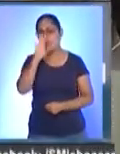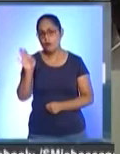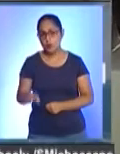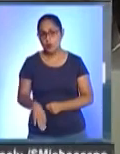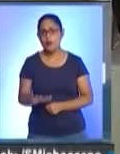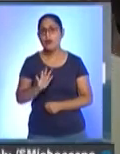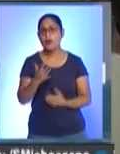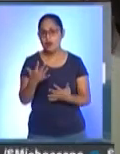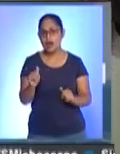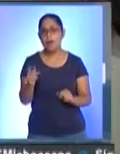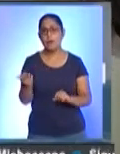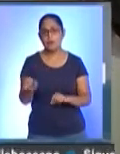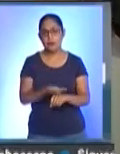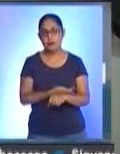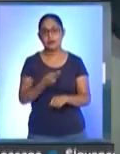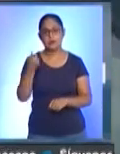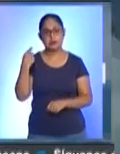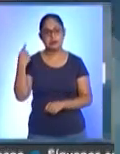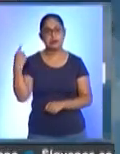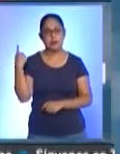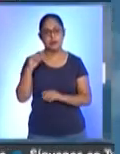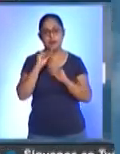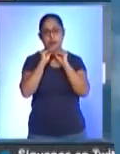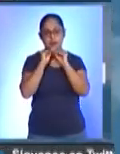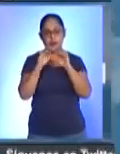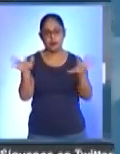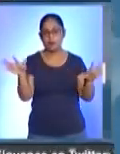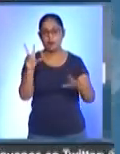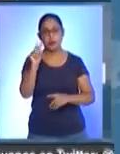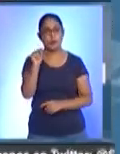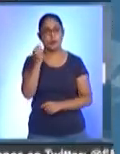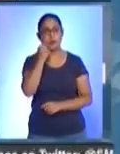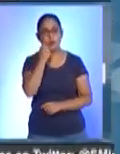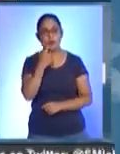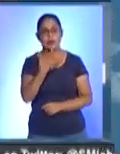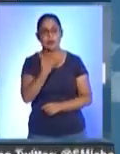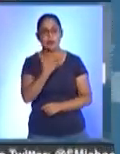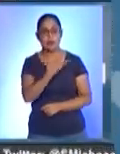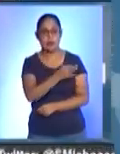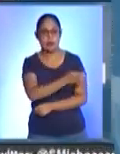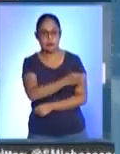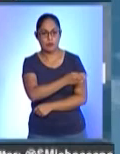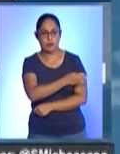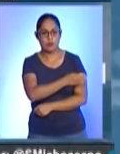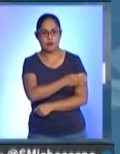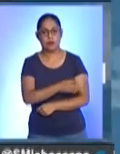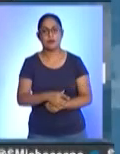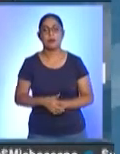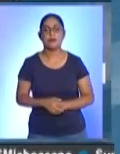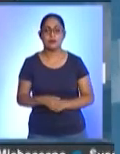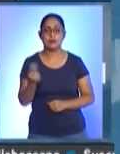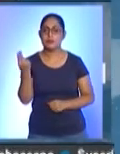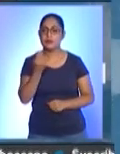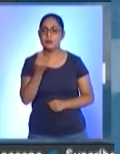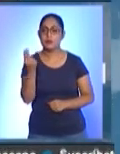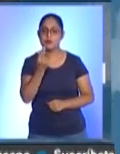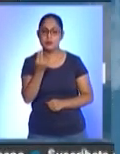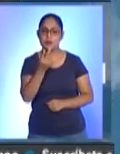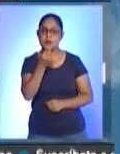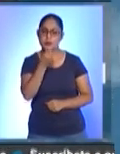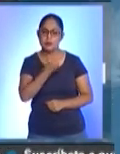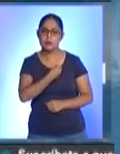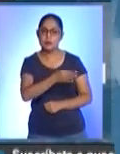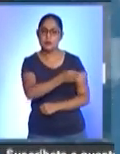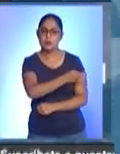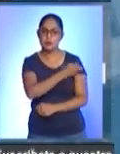república y en varias personas que ya han sido vacunadas de manera normal. Apostarle solamente a la vacuna y que ya no